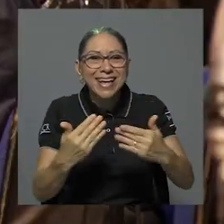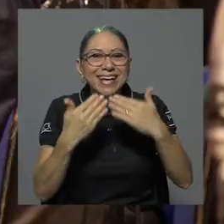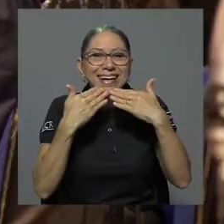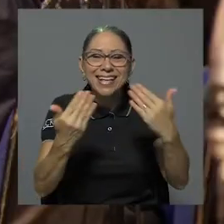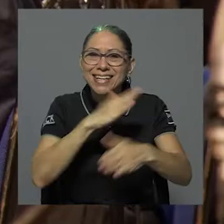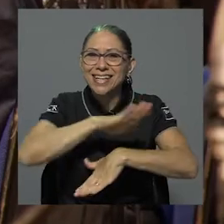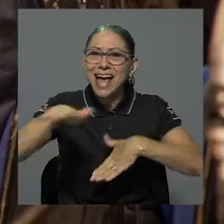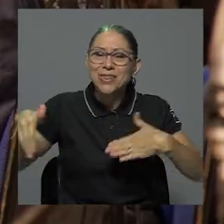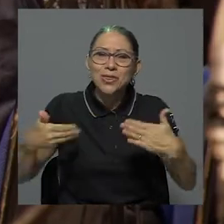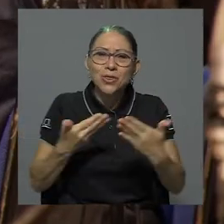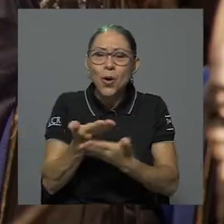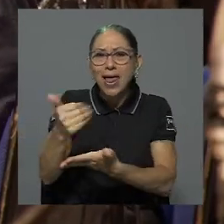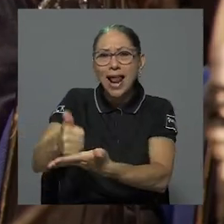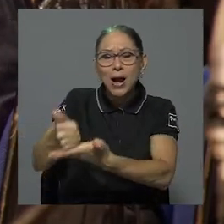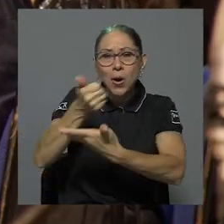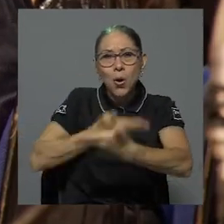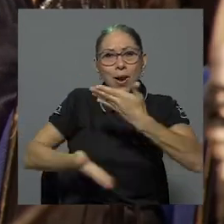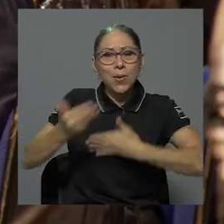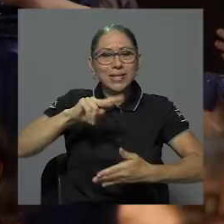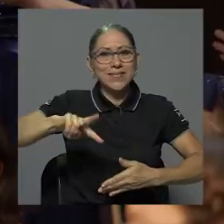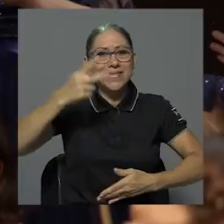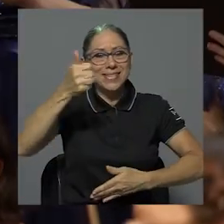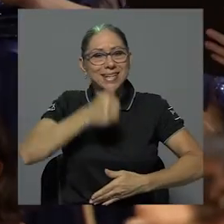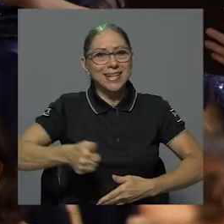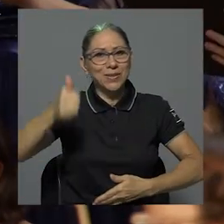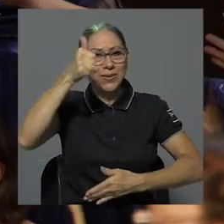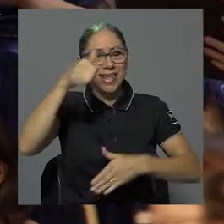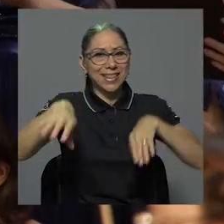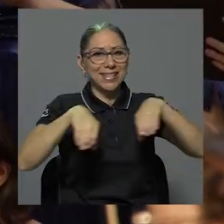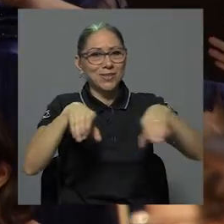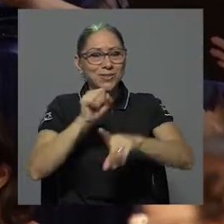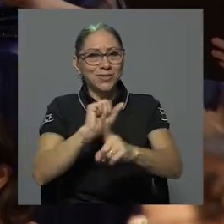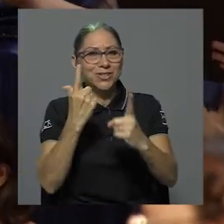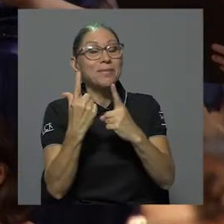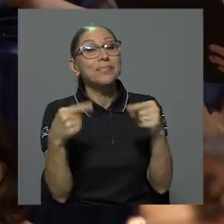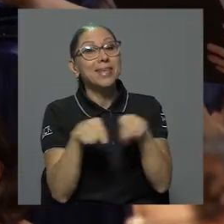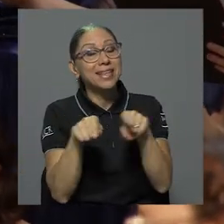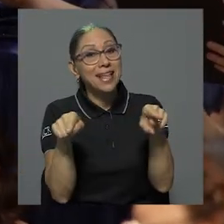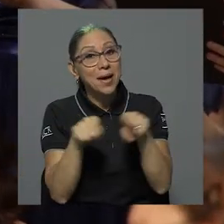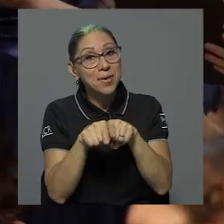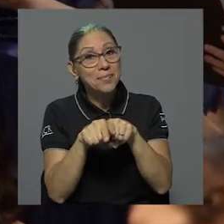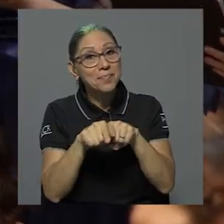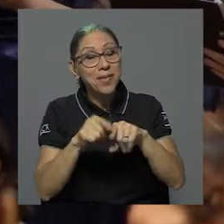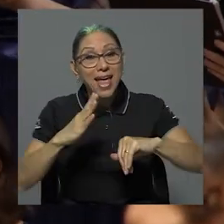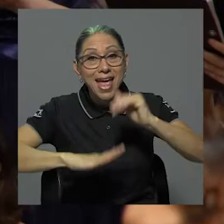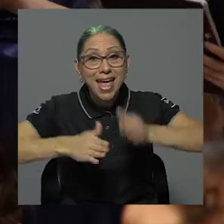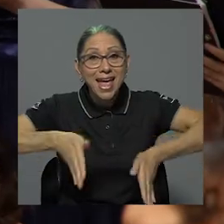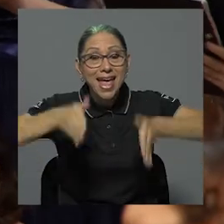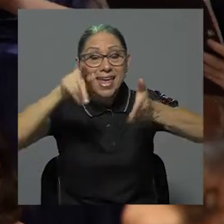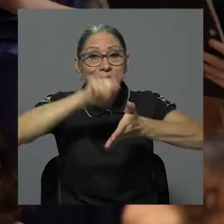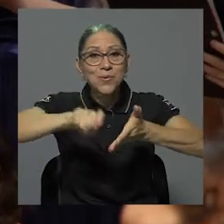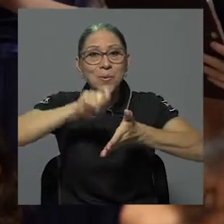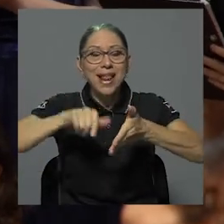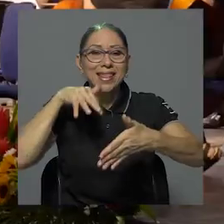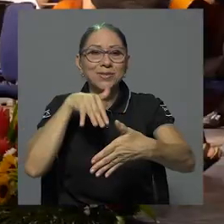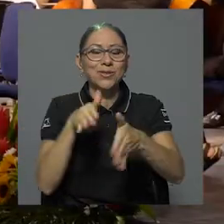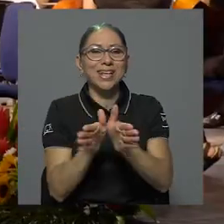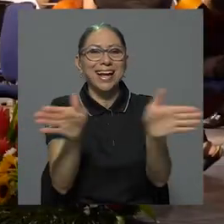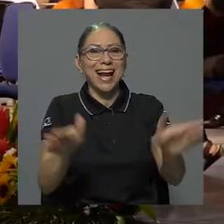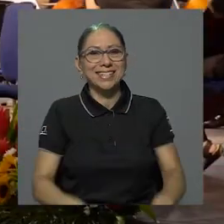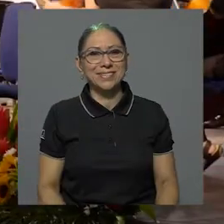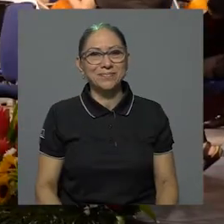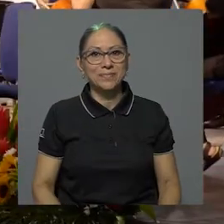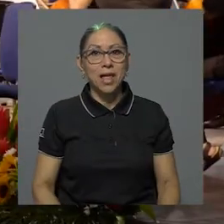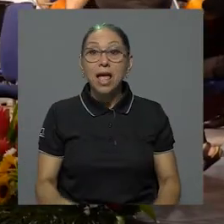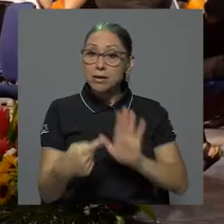toda la colaboración de la Vicerrectoría de Acción Social y también la colaboración de la Escuela de Estudios Generales. El